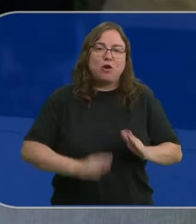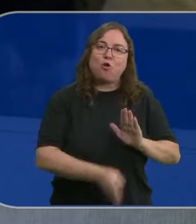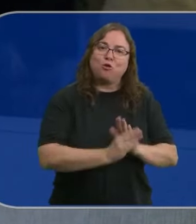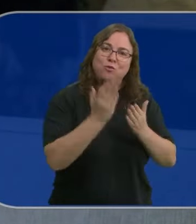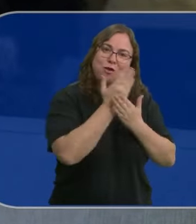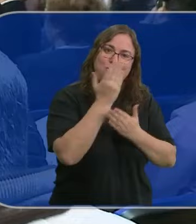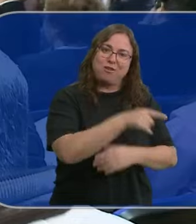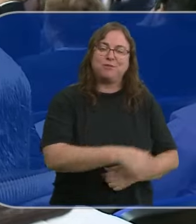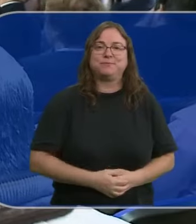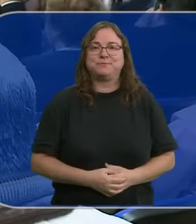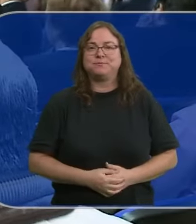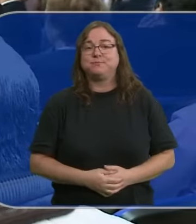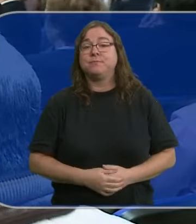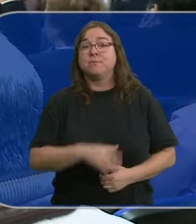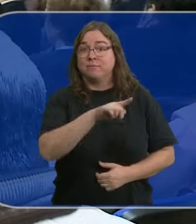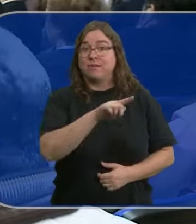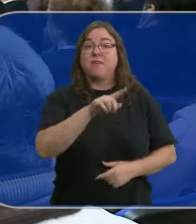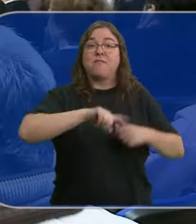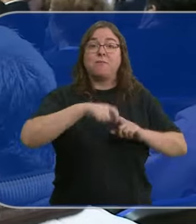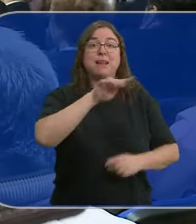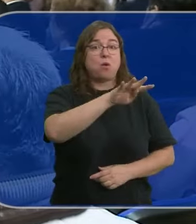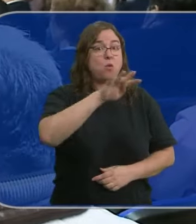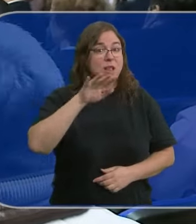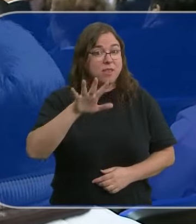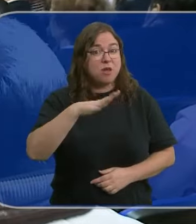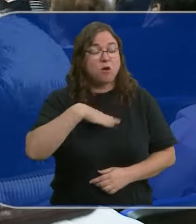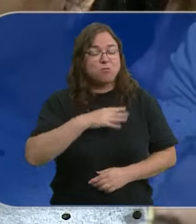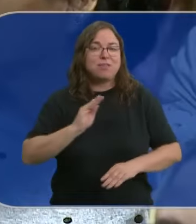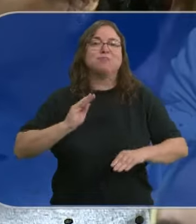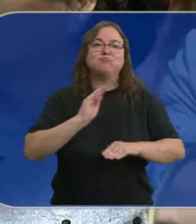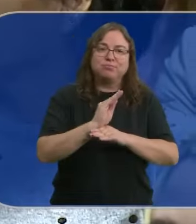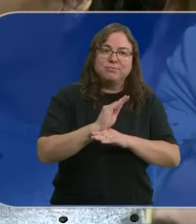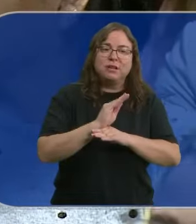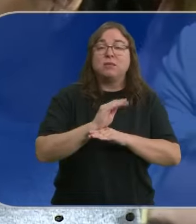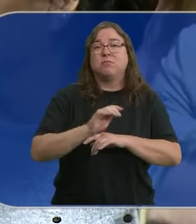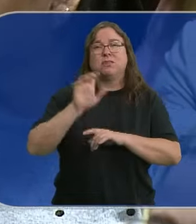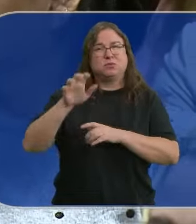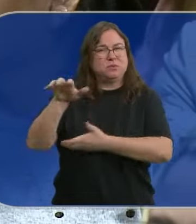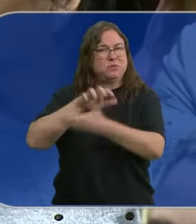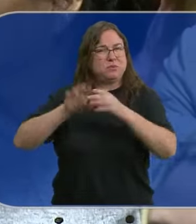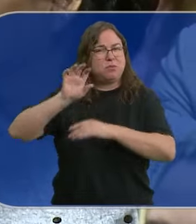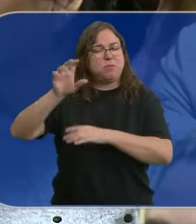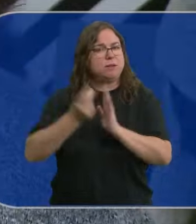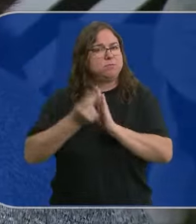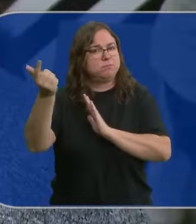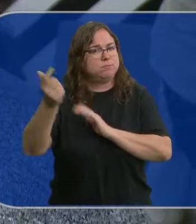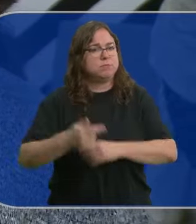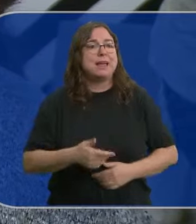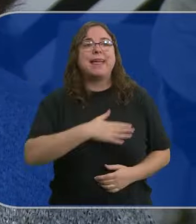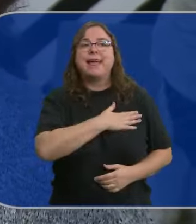hijos continúen estudiando. Como ella, 45 familias que podrán conseguir la ayuda y que han oído de los conflictos de sus países.